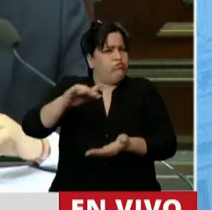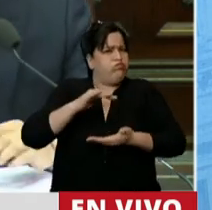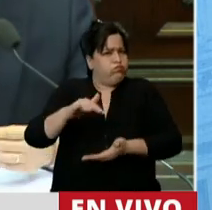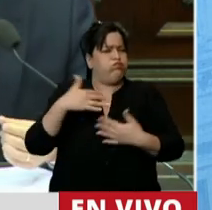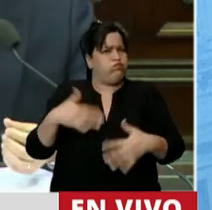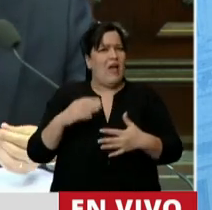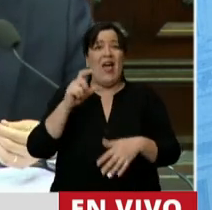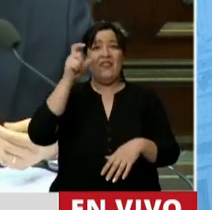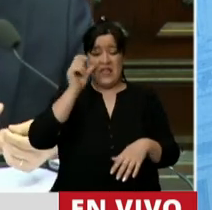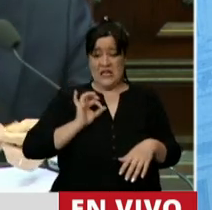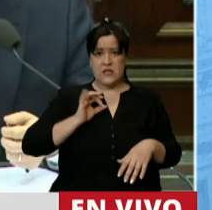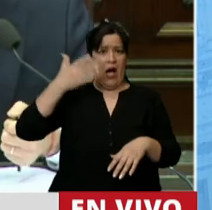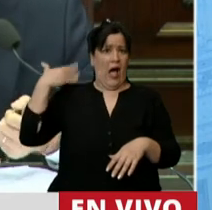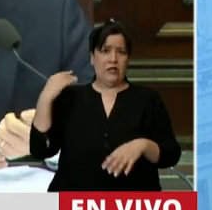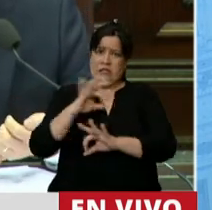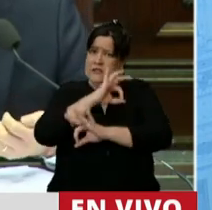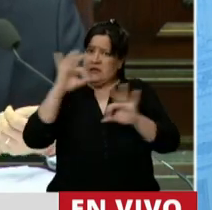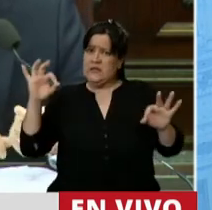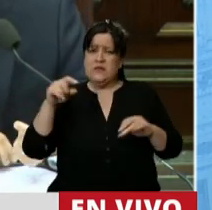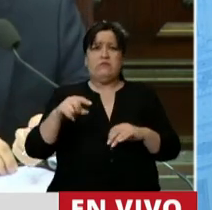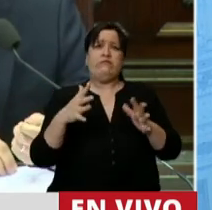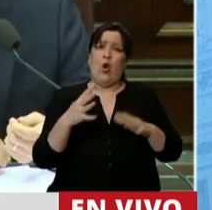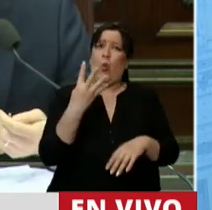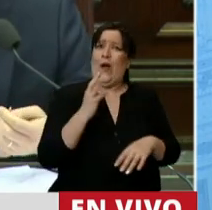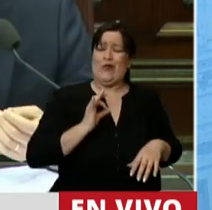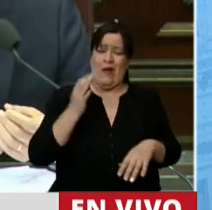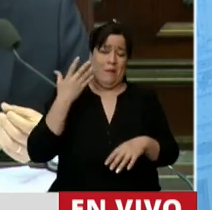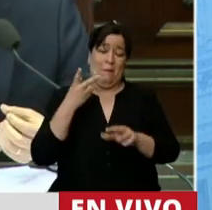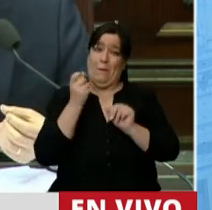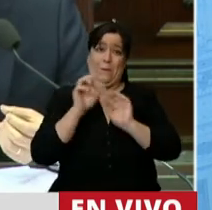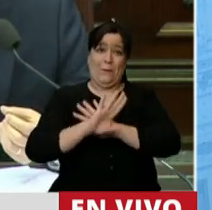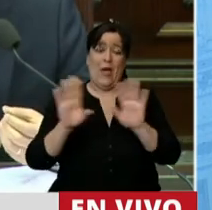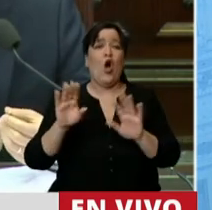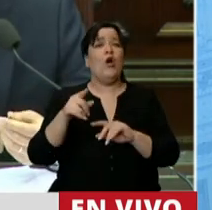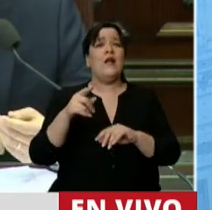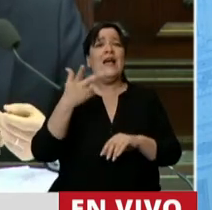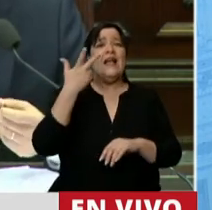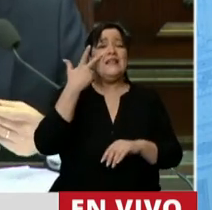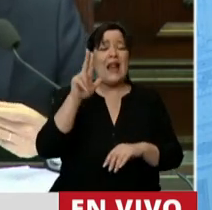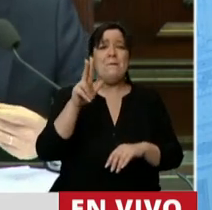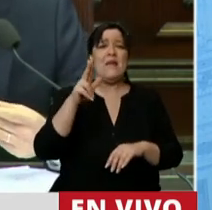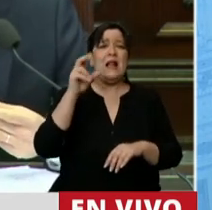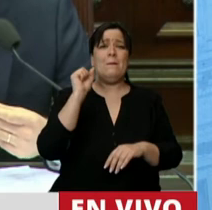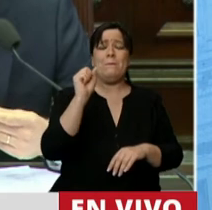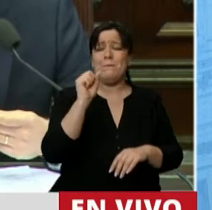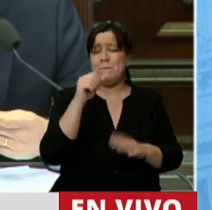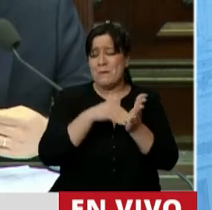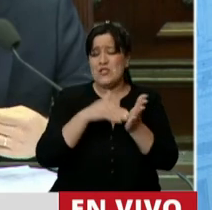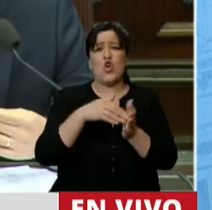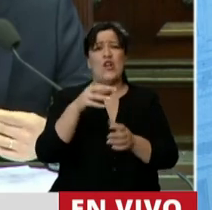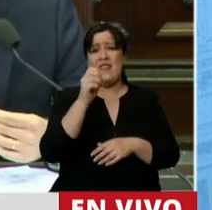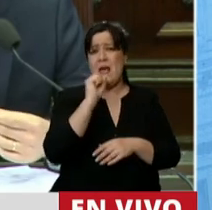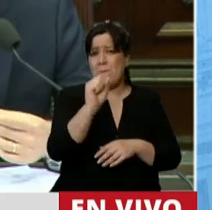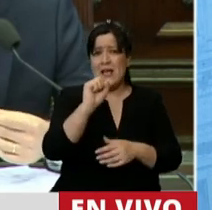en los últimos 10 años fácil. Ni hablemos de los últimos 4.000, más de 3.000 millones de pesos de asistencia